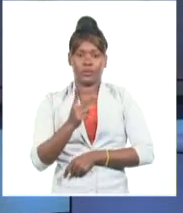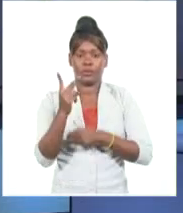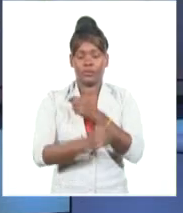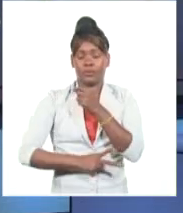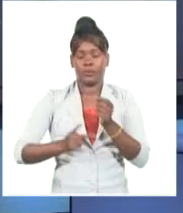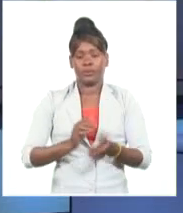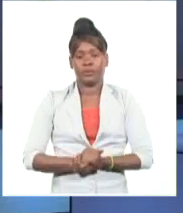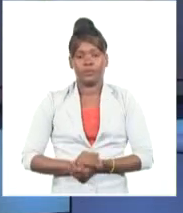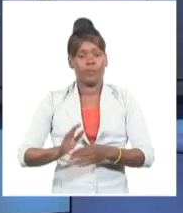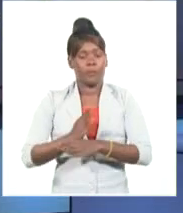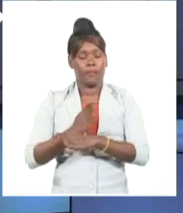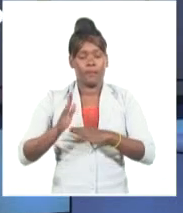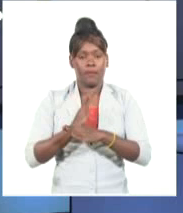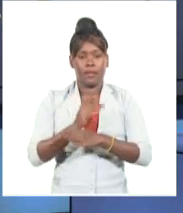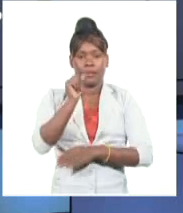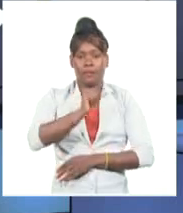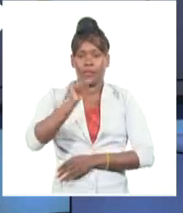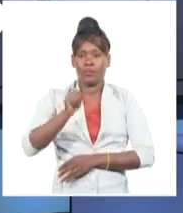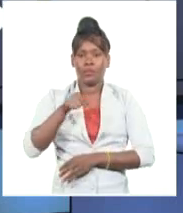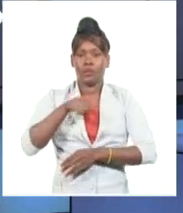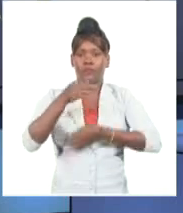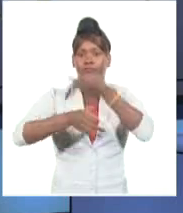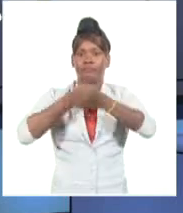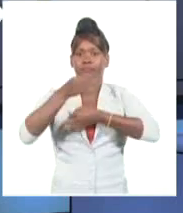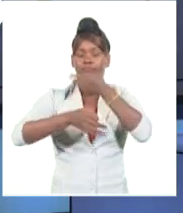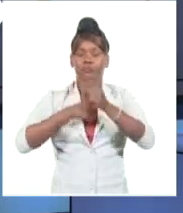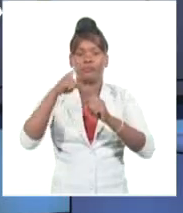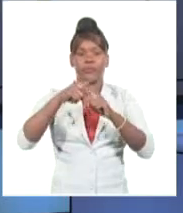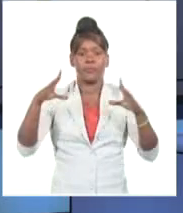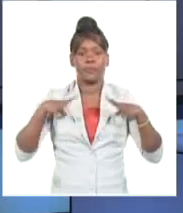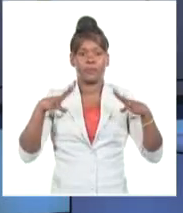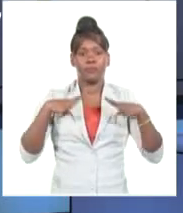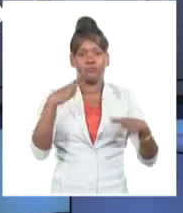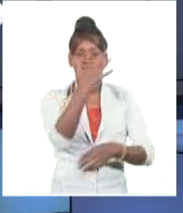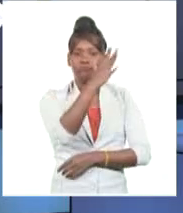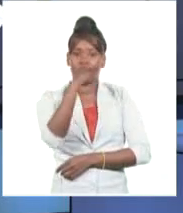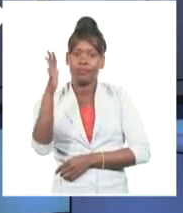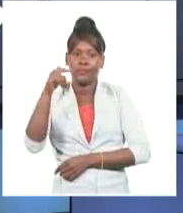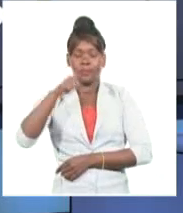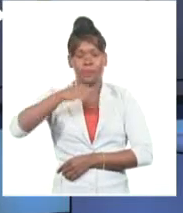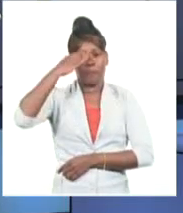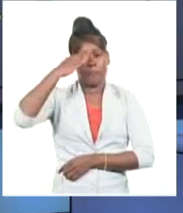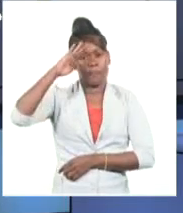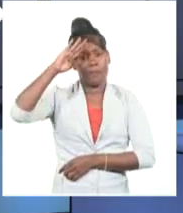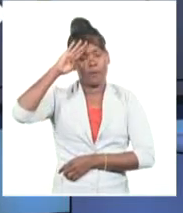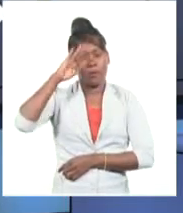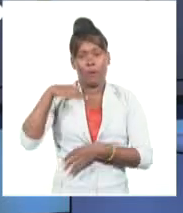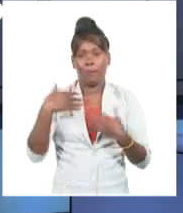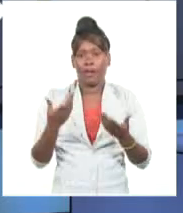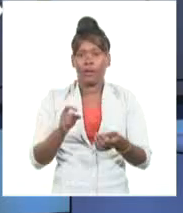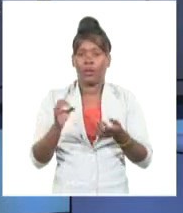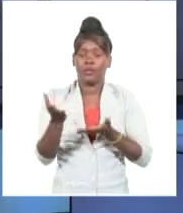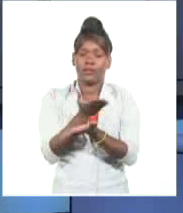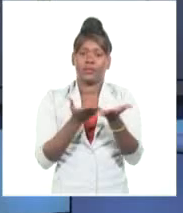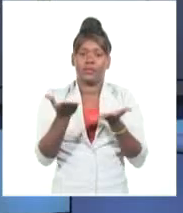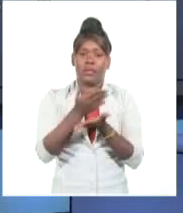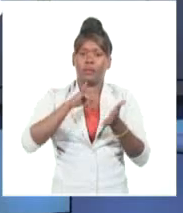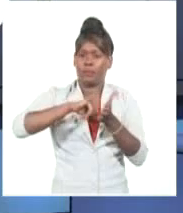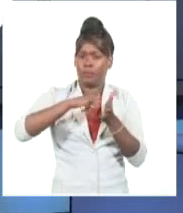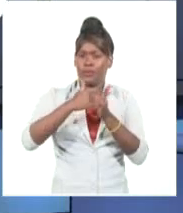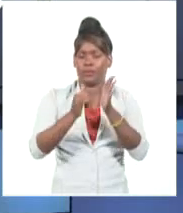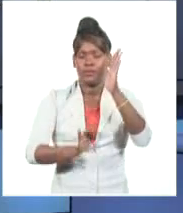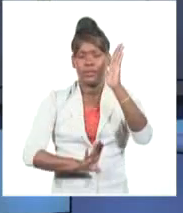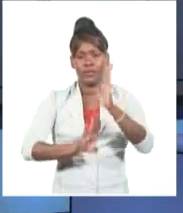Autoridades cubanas presentaron hoy los destinos turísticos, atractivos culturales y productos insignes de exportación en un programa de